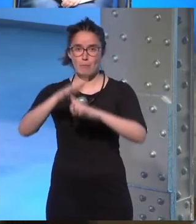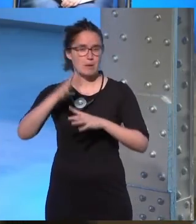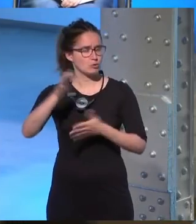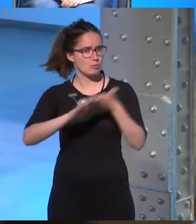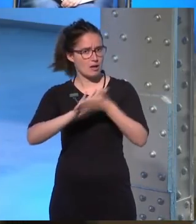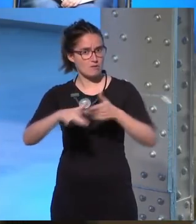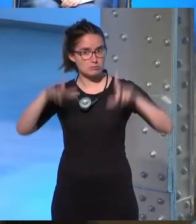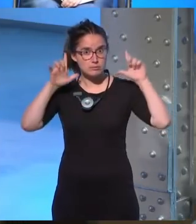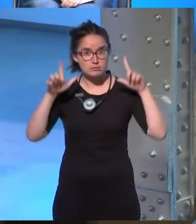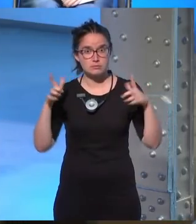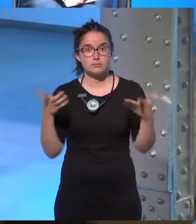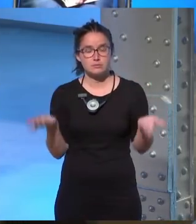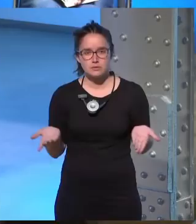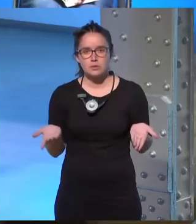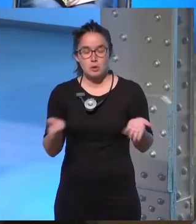hablen de ella.